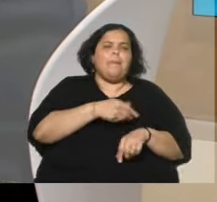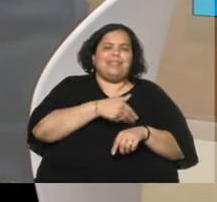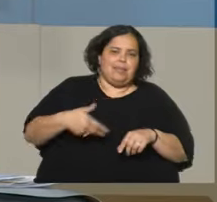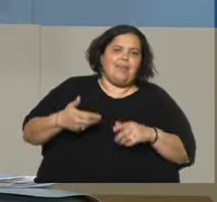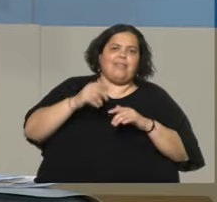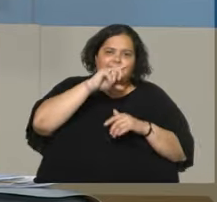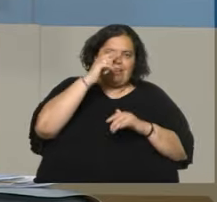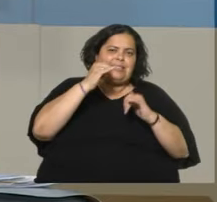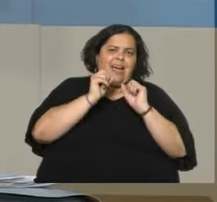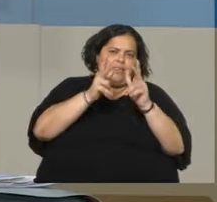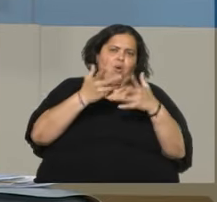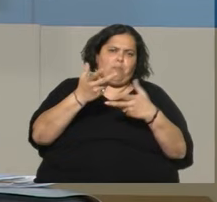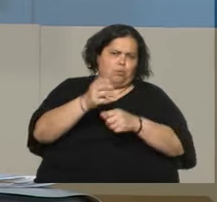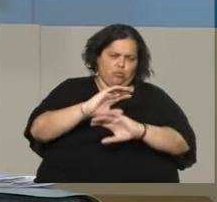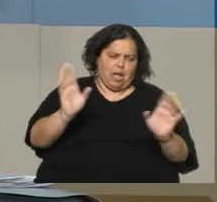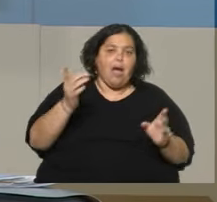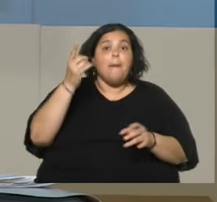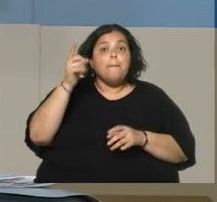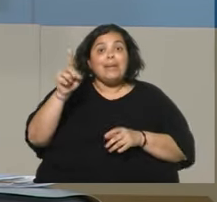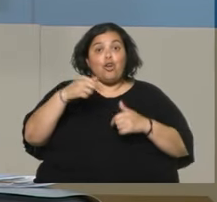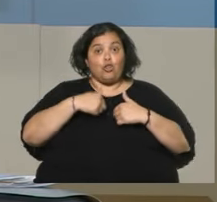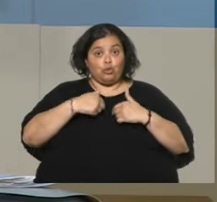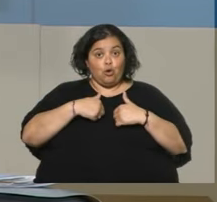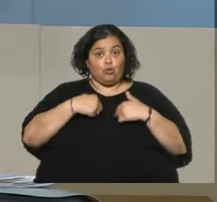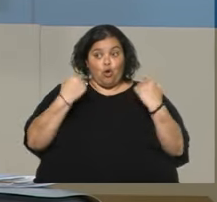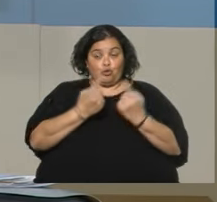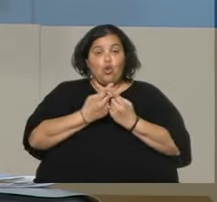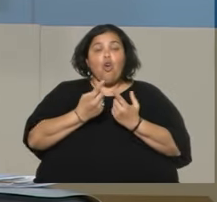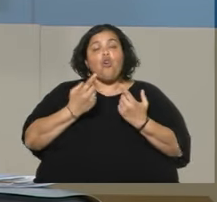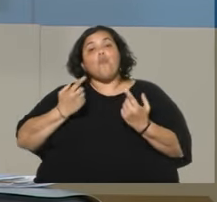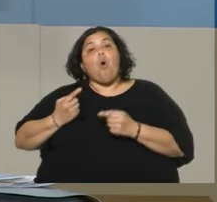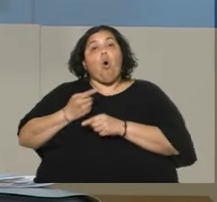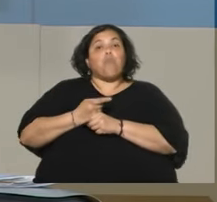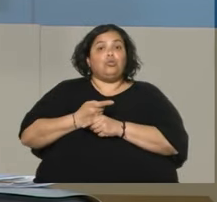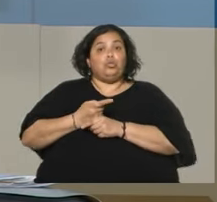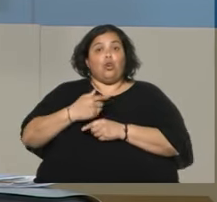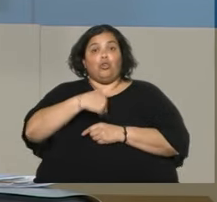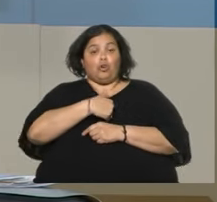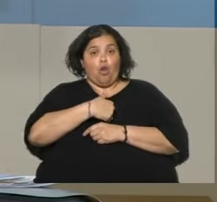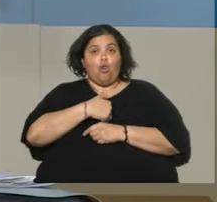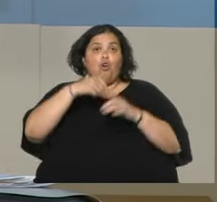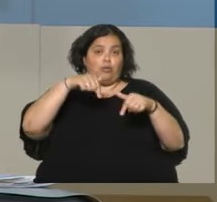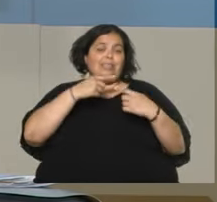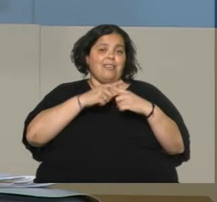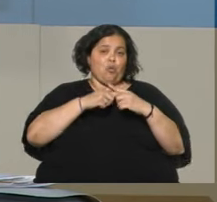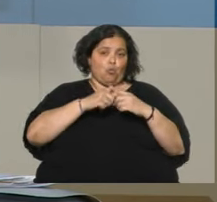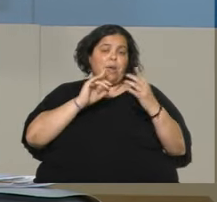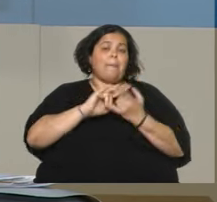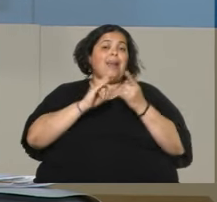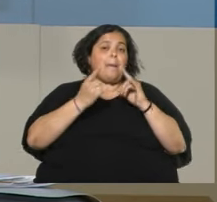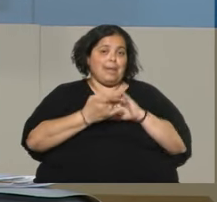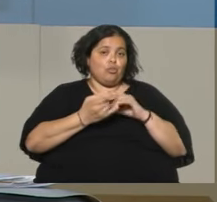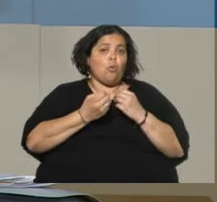pregunto. Bueno, yo creo que nuestro rol de oposición, hoy se está discutiendo esto en el Parlamento, cuál es